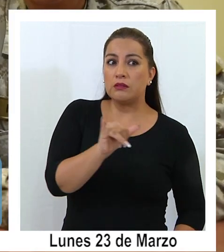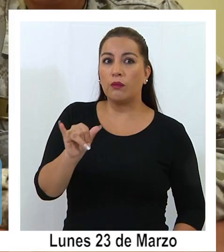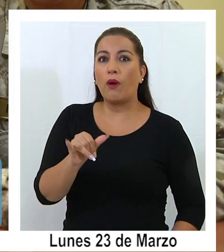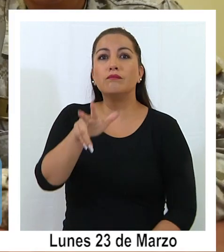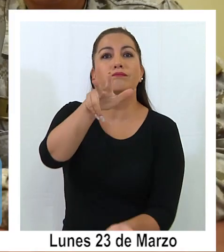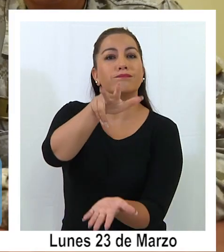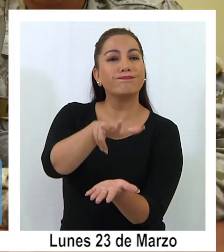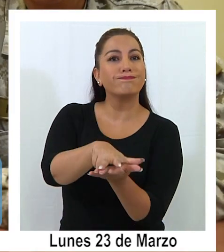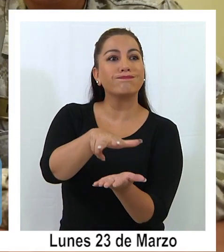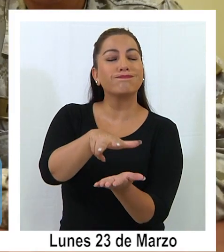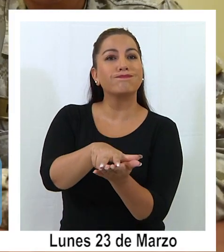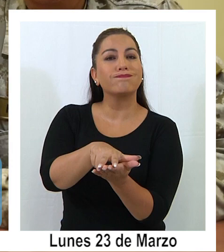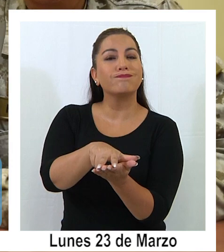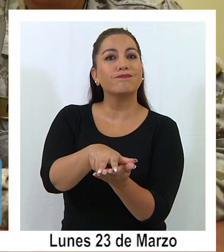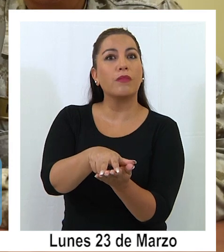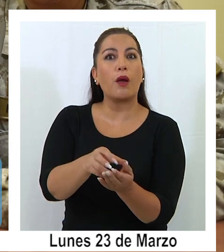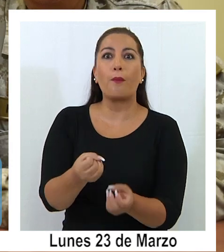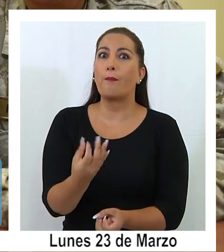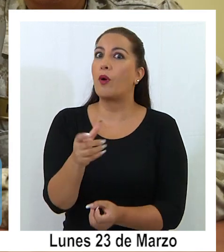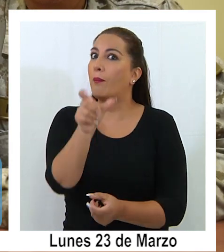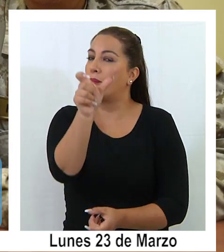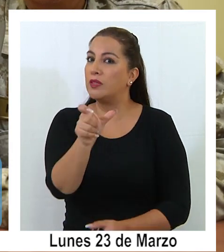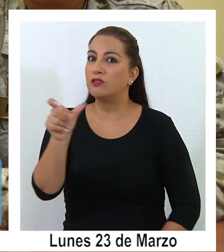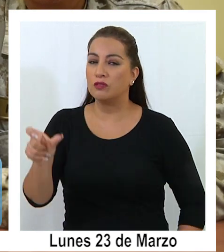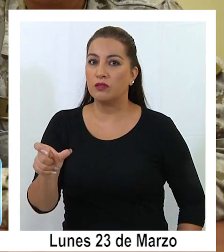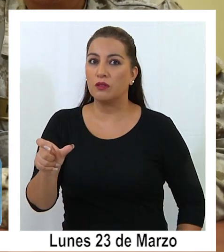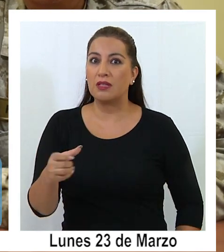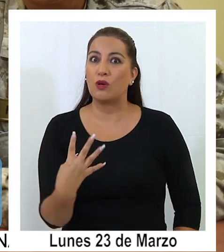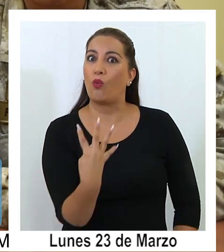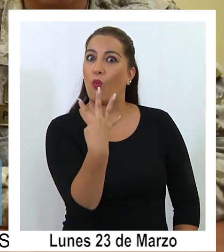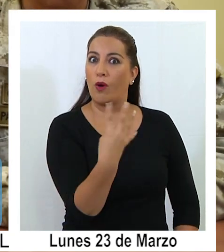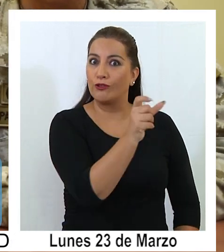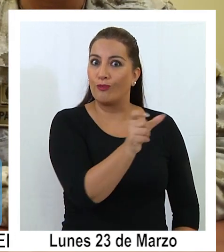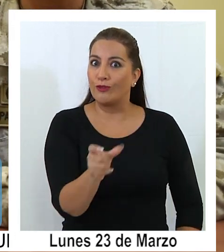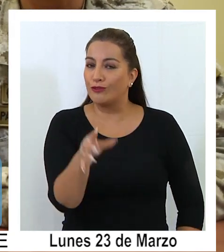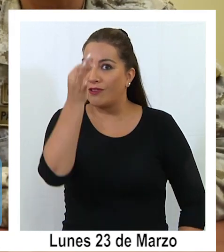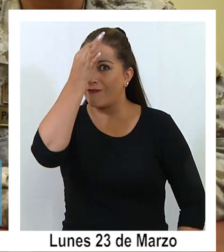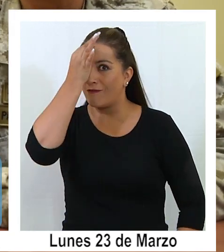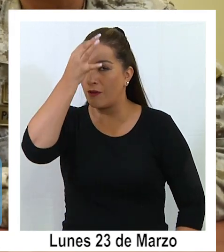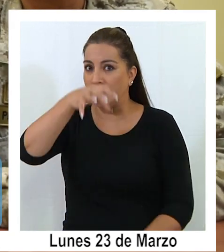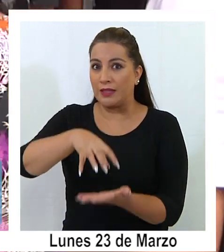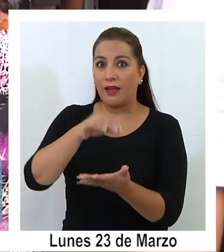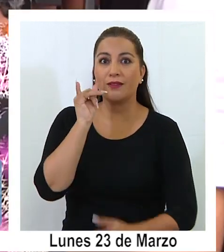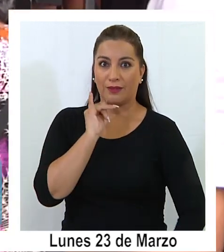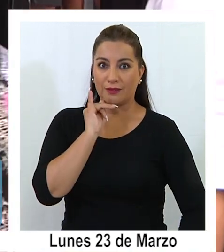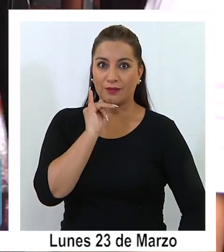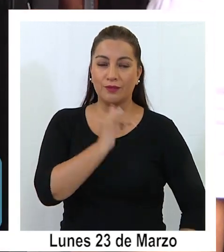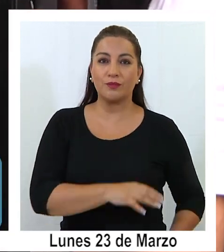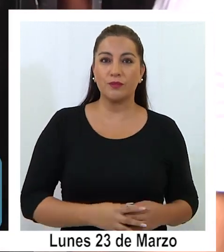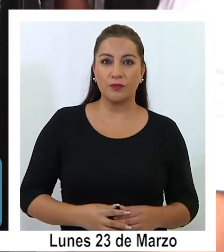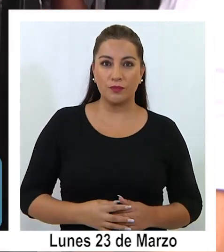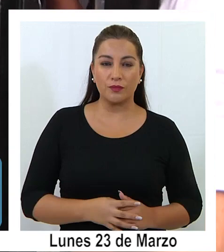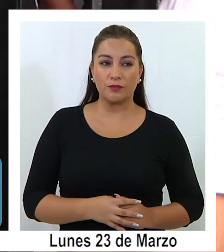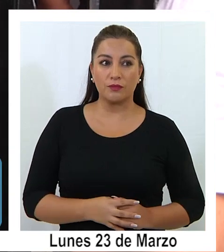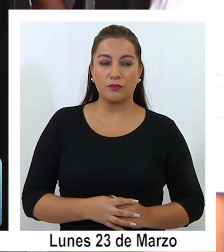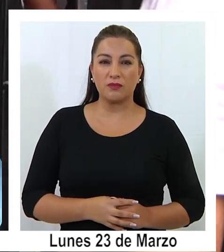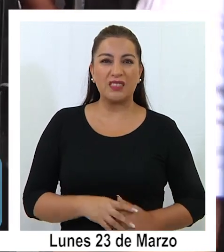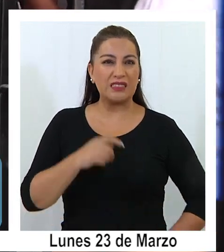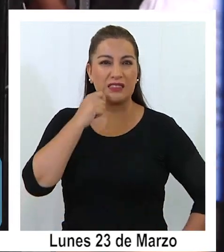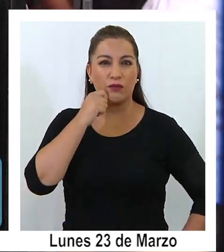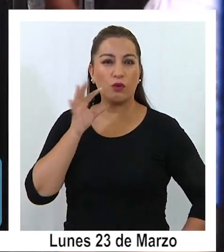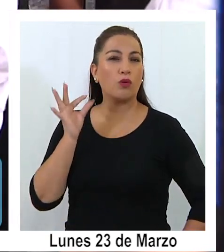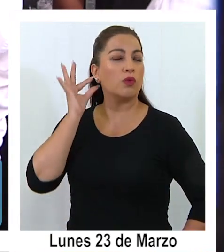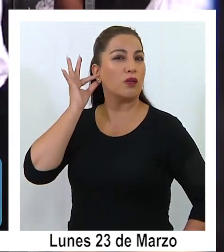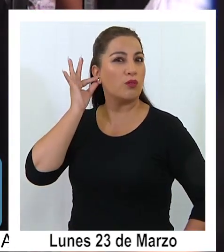debieron rectificar y ampliar la cifra, señalando que ya eran cuatro los contagiados en Iquique. Se